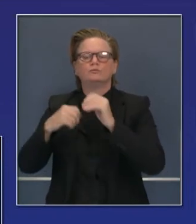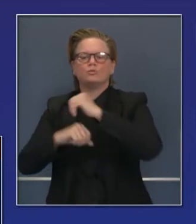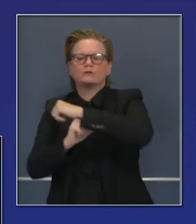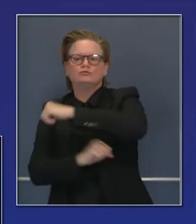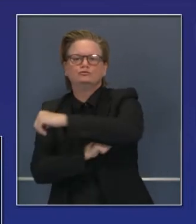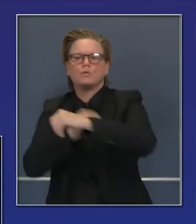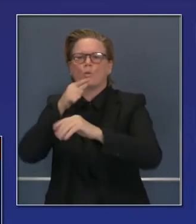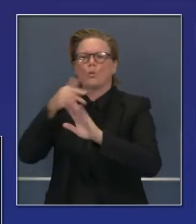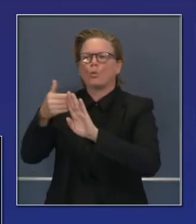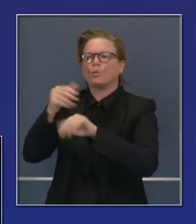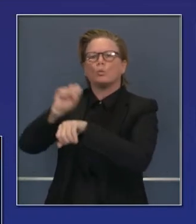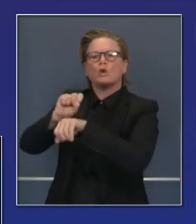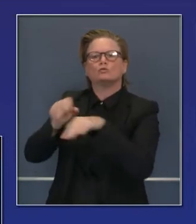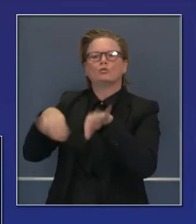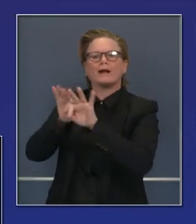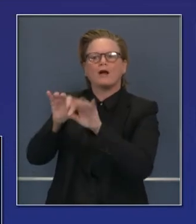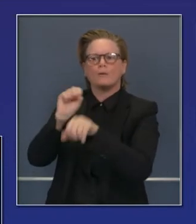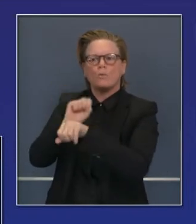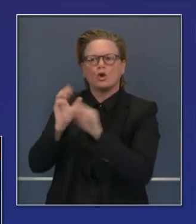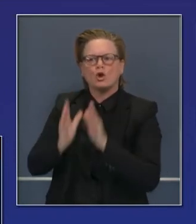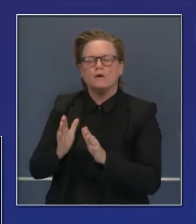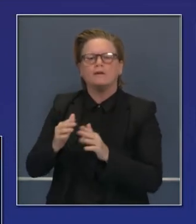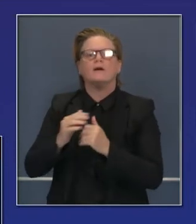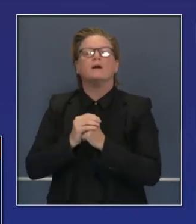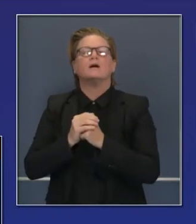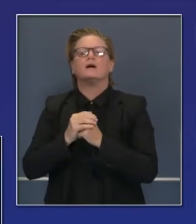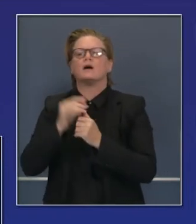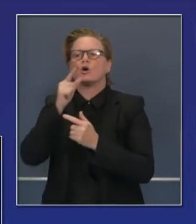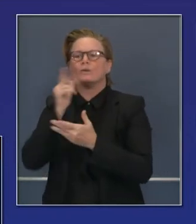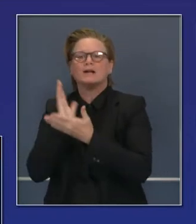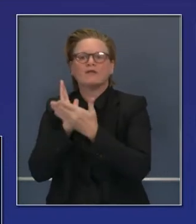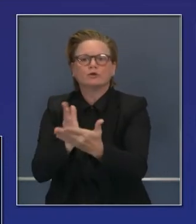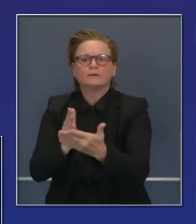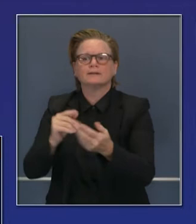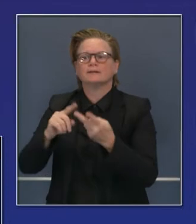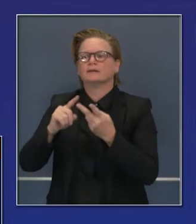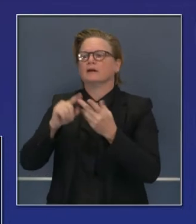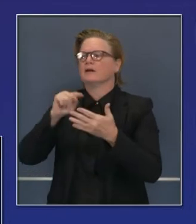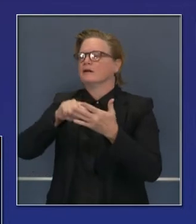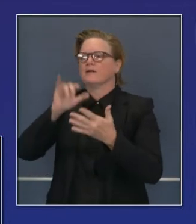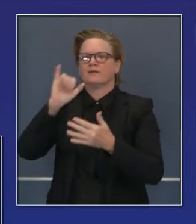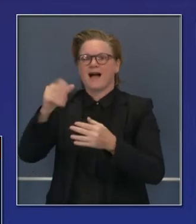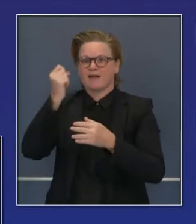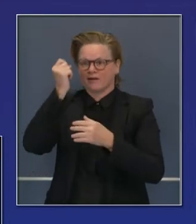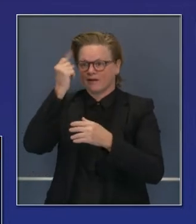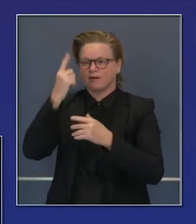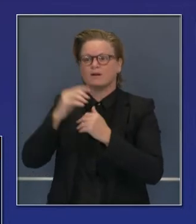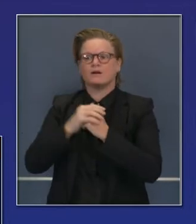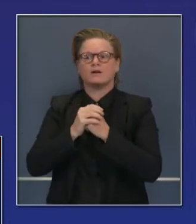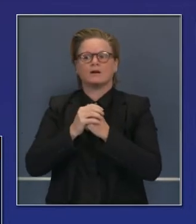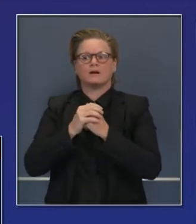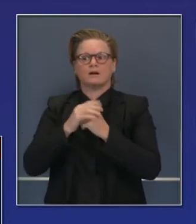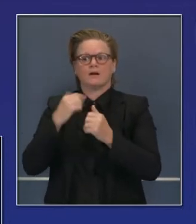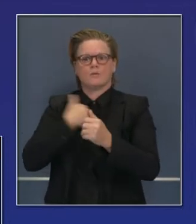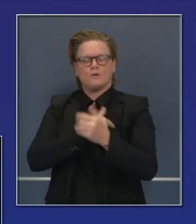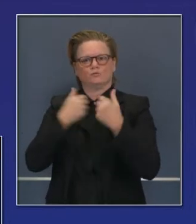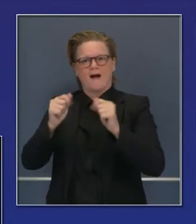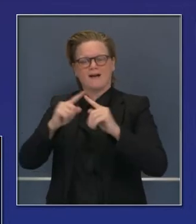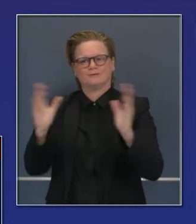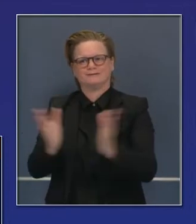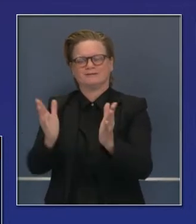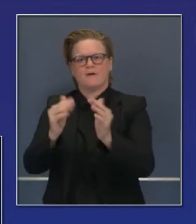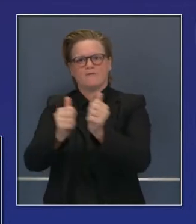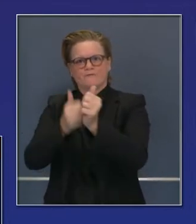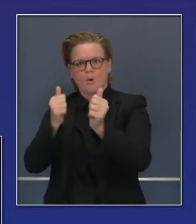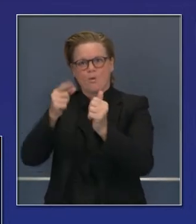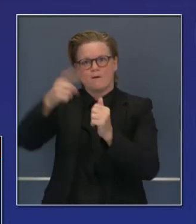previas hemos expedido que se permitirá 20% de capacidad en tiendas, negocios